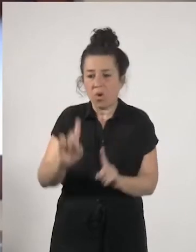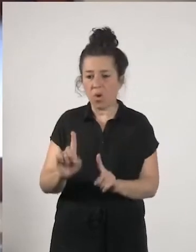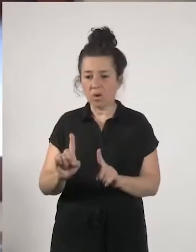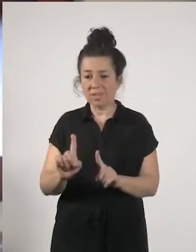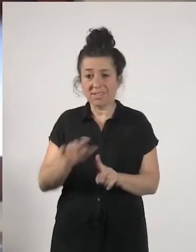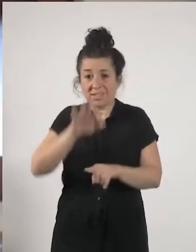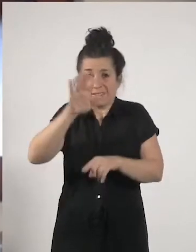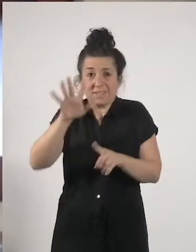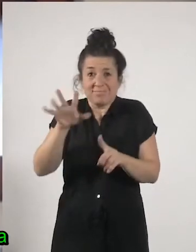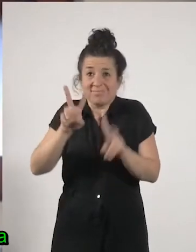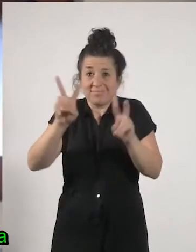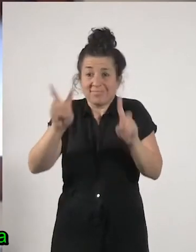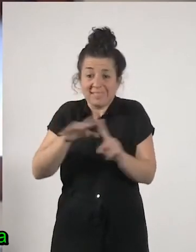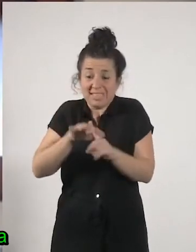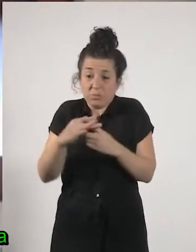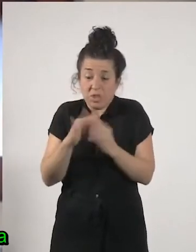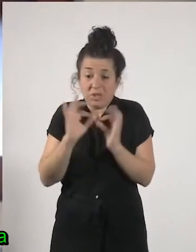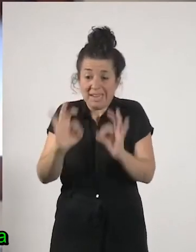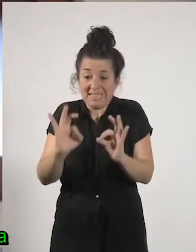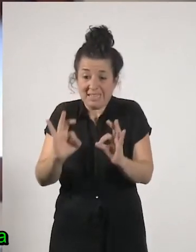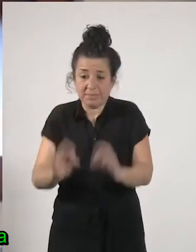situación ¿no? pero